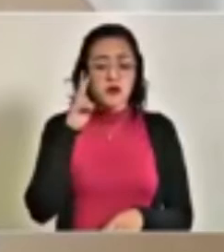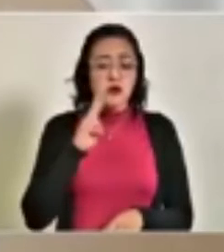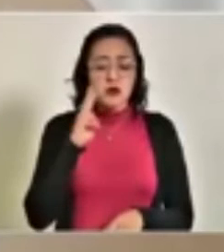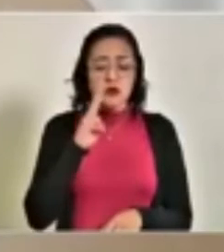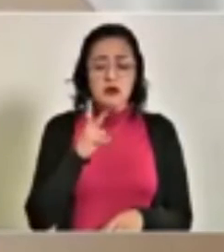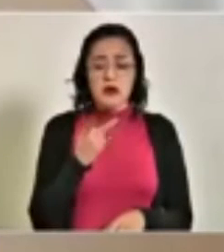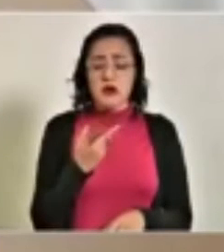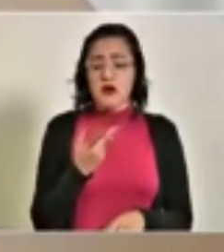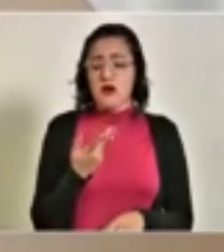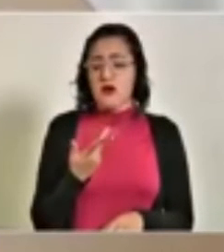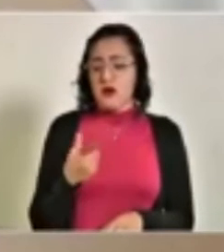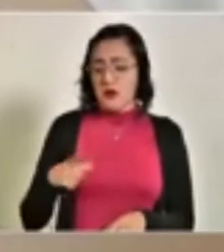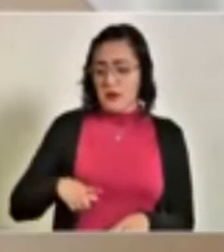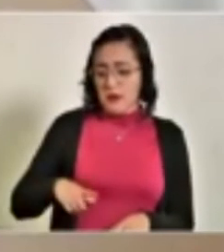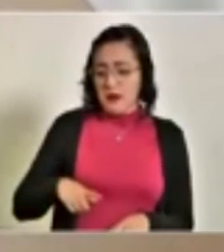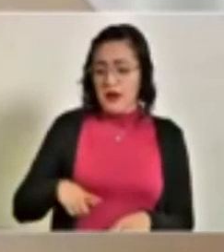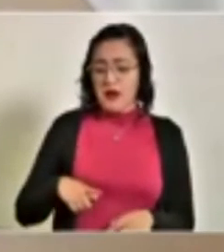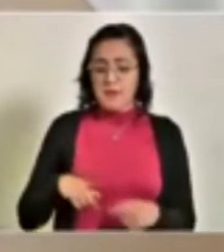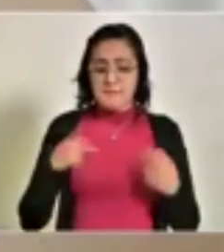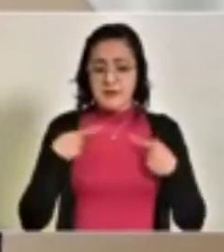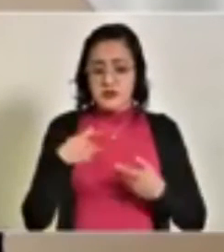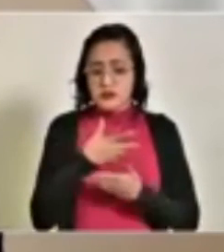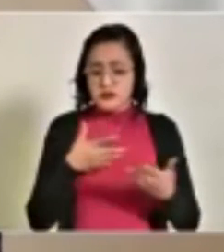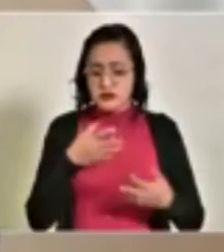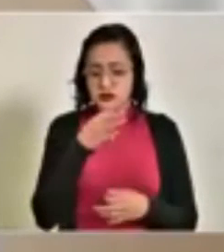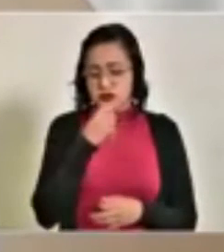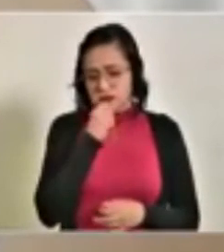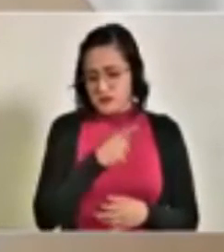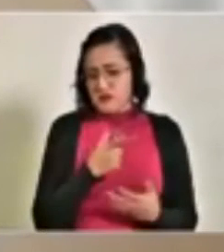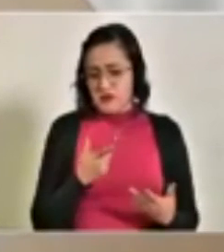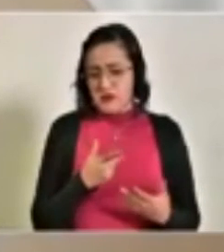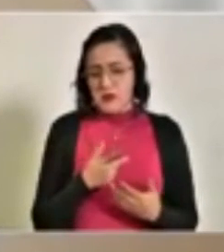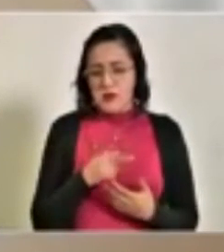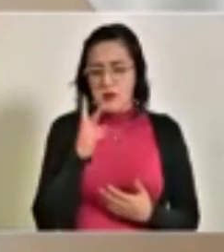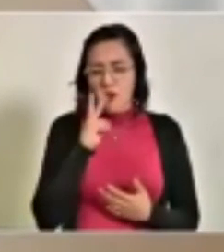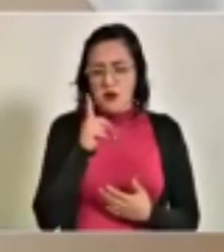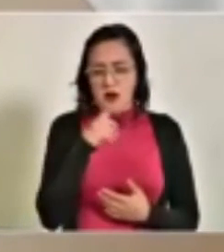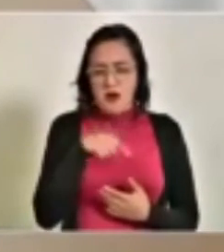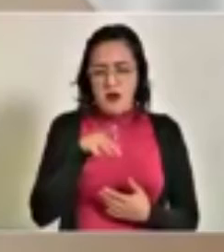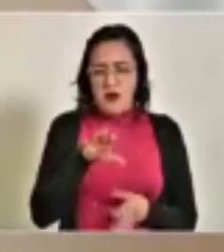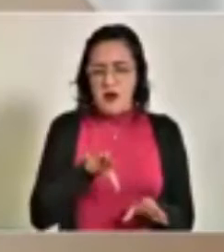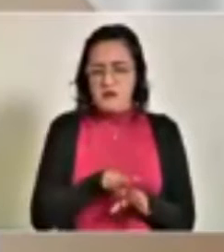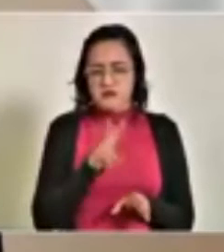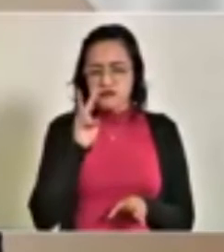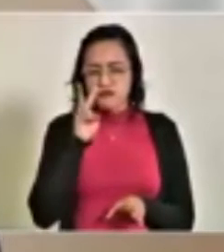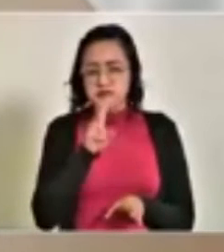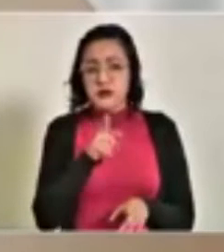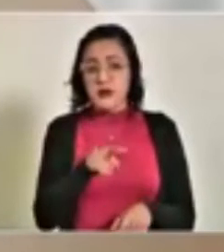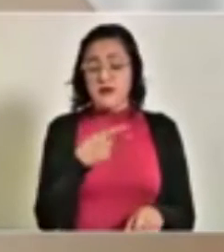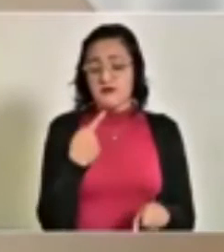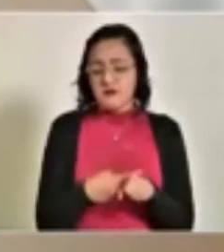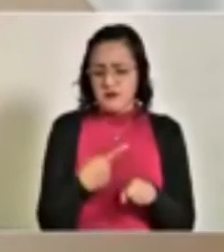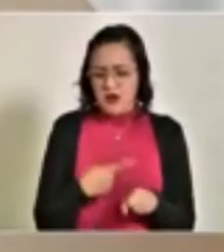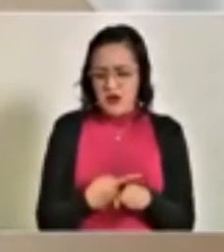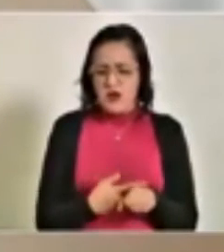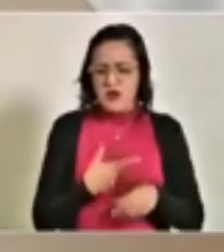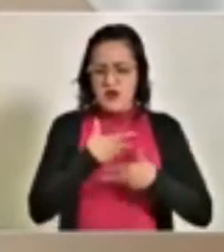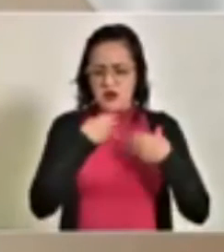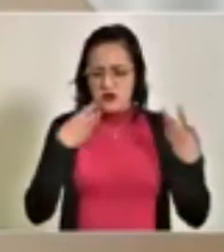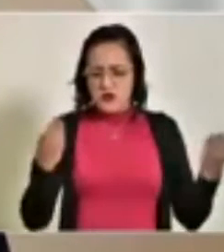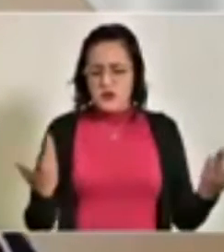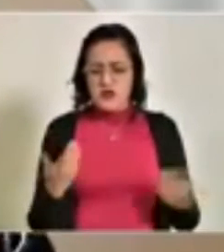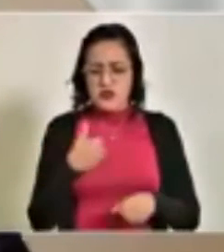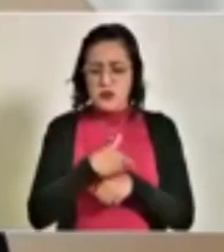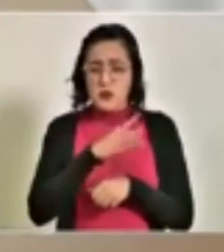sociedad y el número de enfermos, de contagiados y el número de